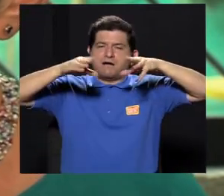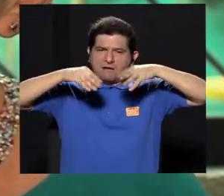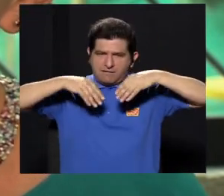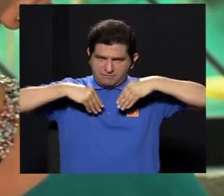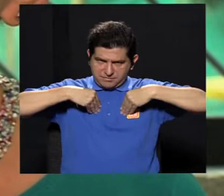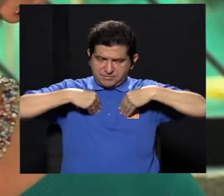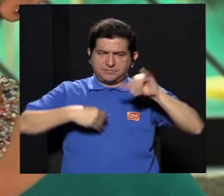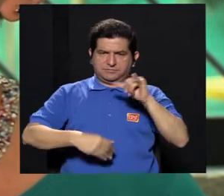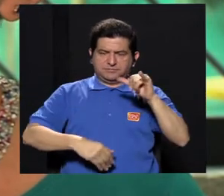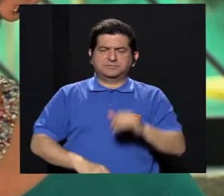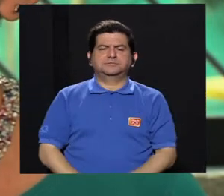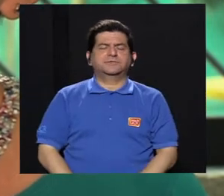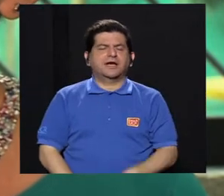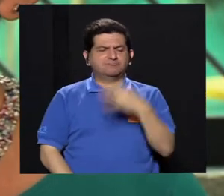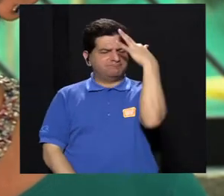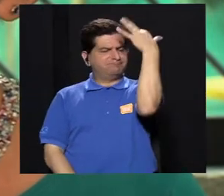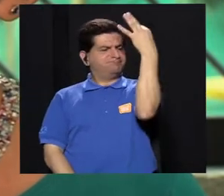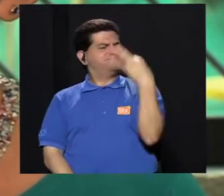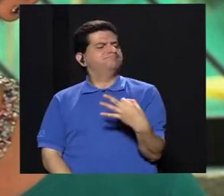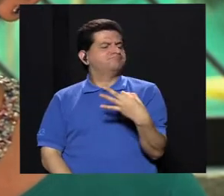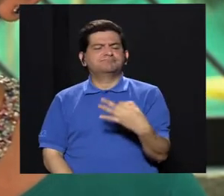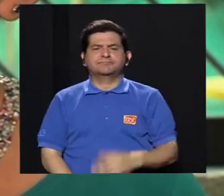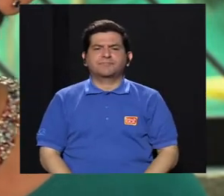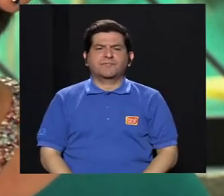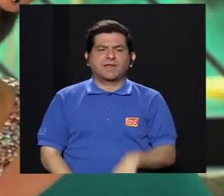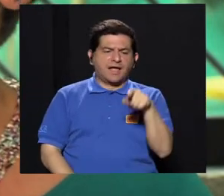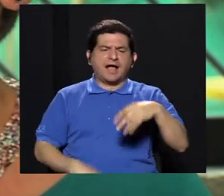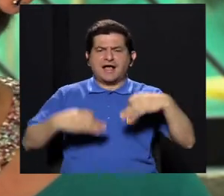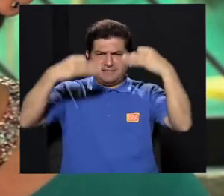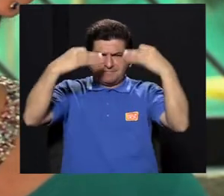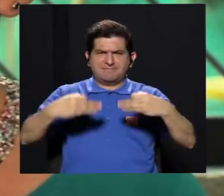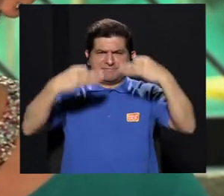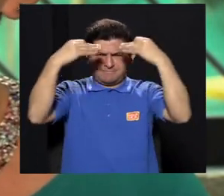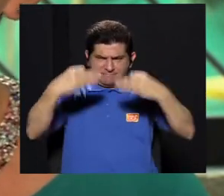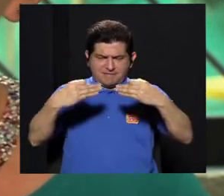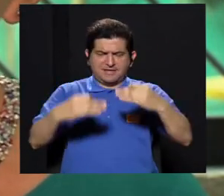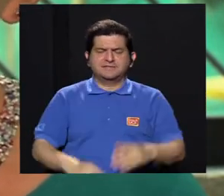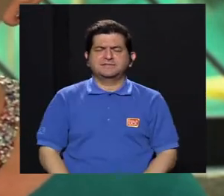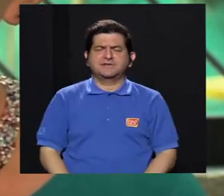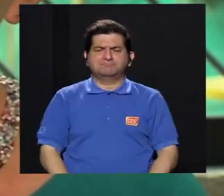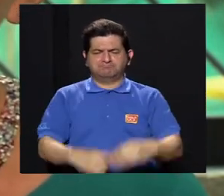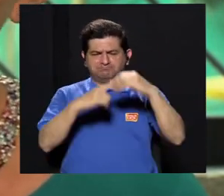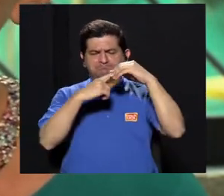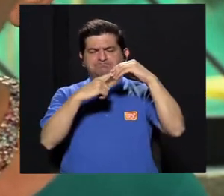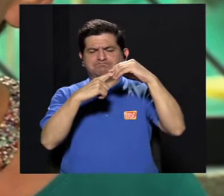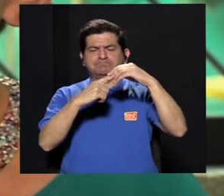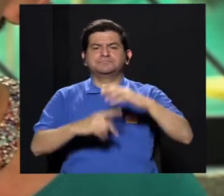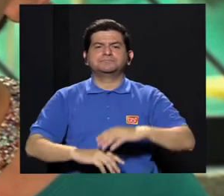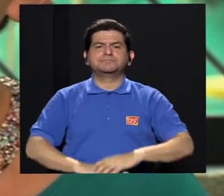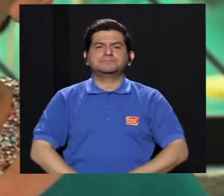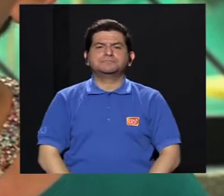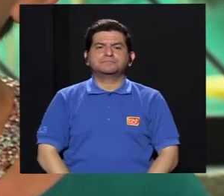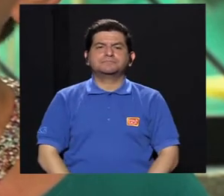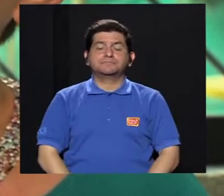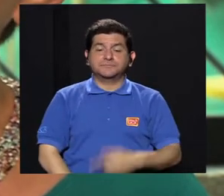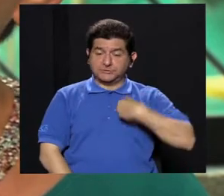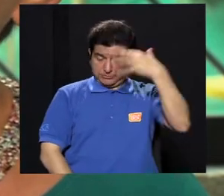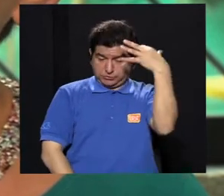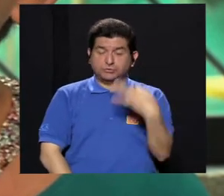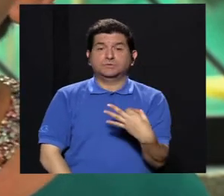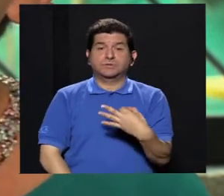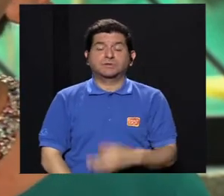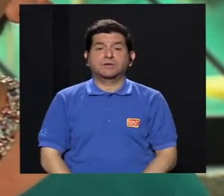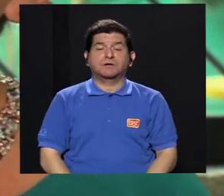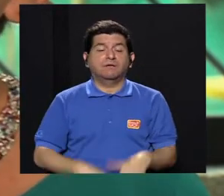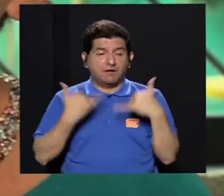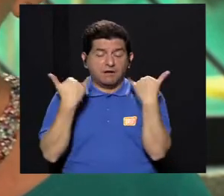esos roles, hemos ido asumiendo una posición de mayor toma de decisiones,